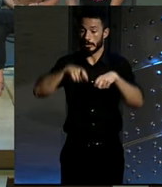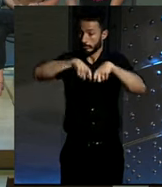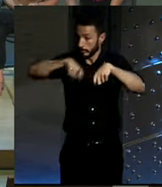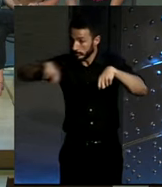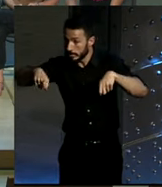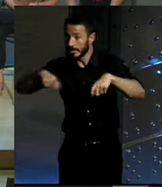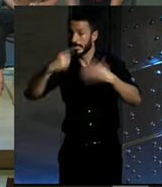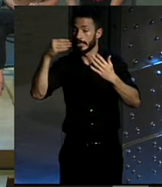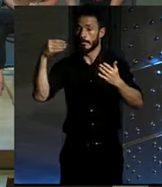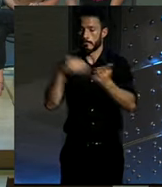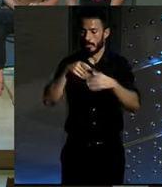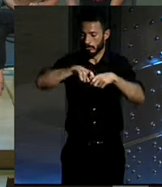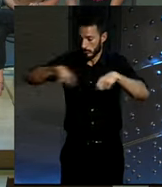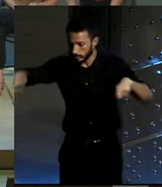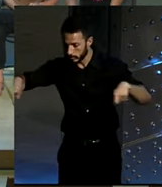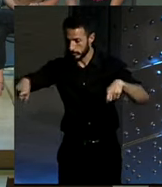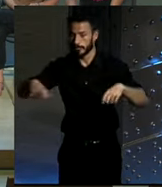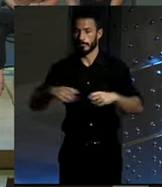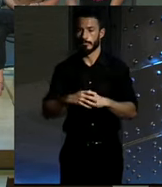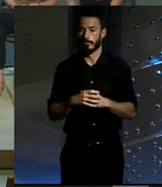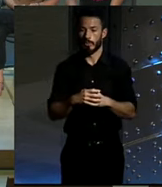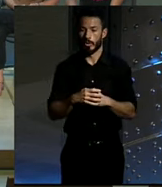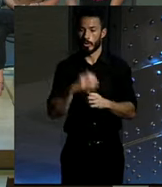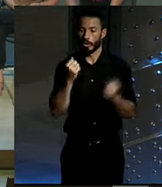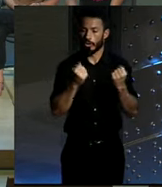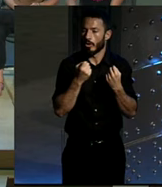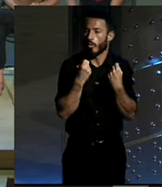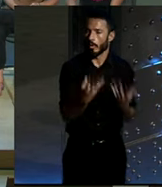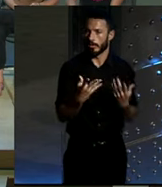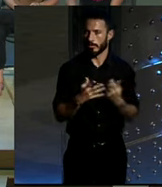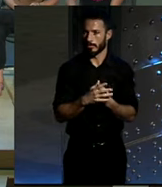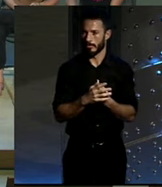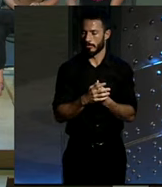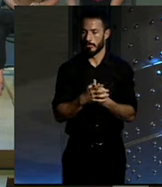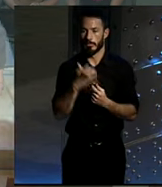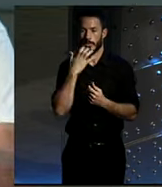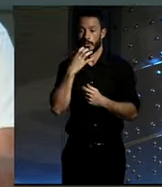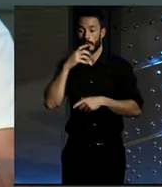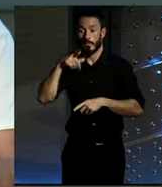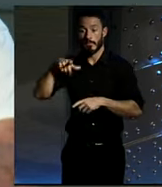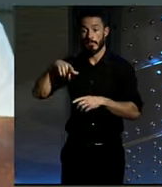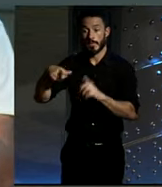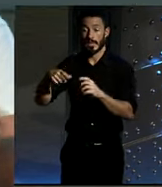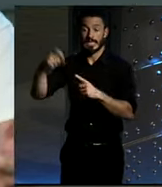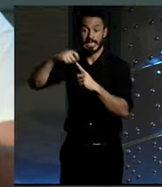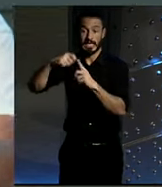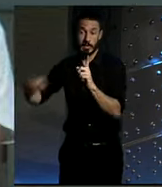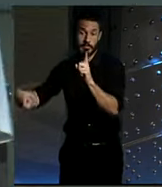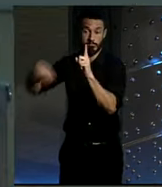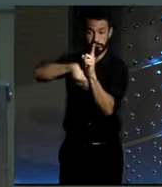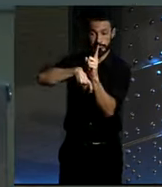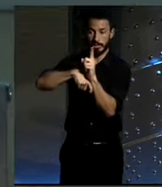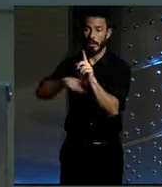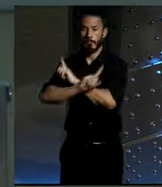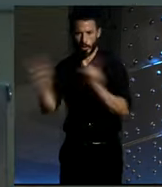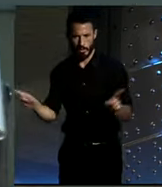No es nada. ¿Cuántas hay de coches? Y está prohibido aparcar las bicicletas en las señales de tráfico. Todas están en las señales de tráfico. Pero si la Policía Municipal